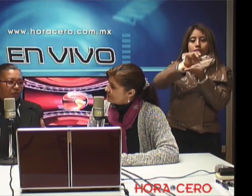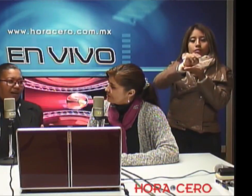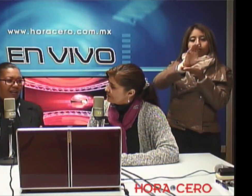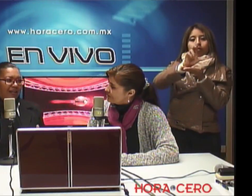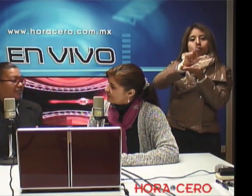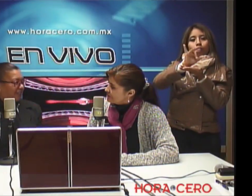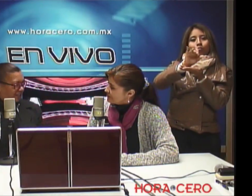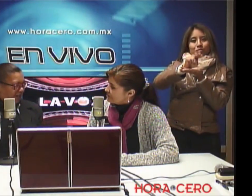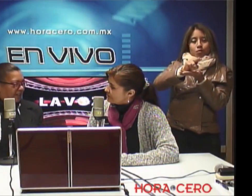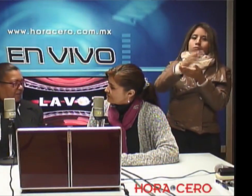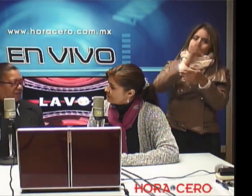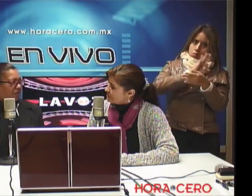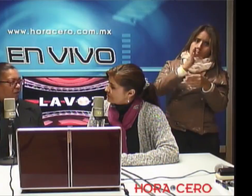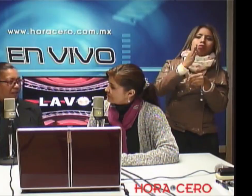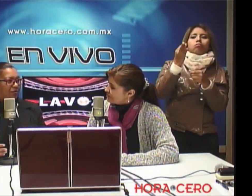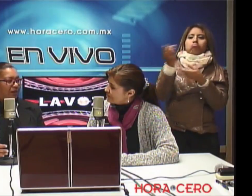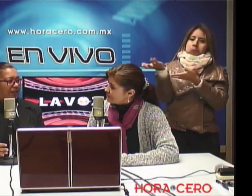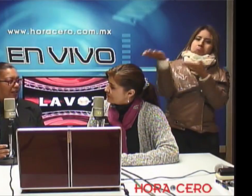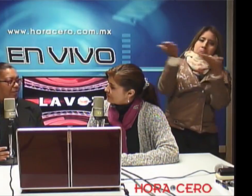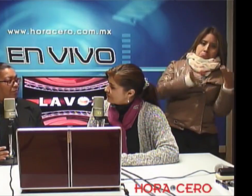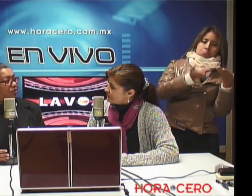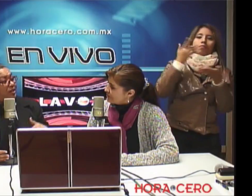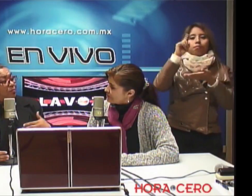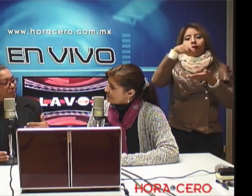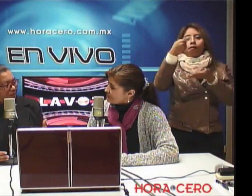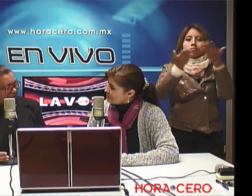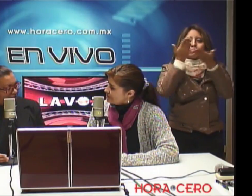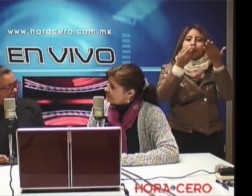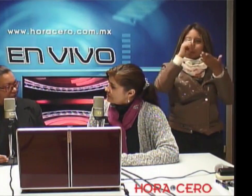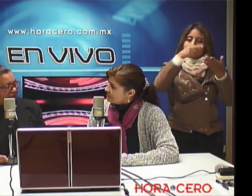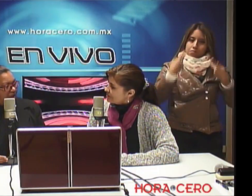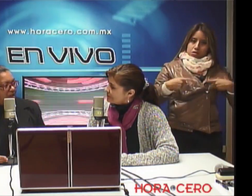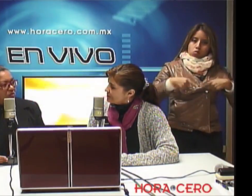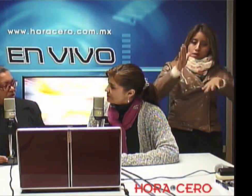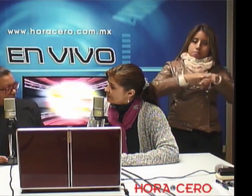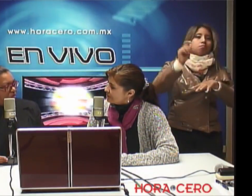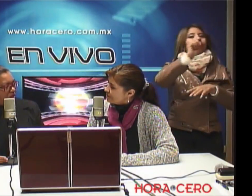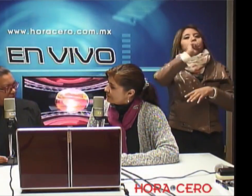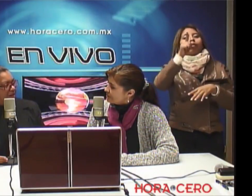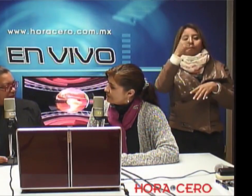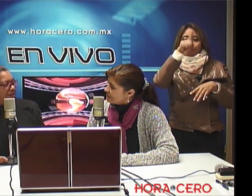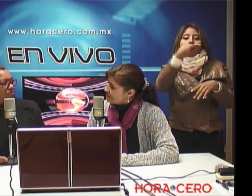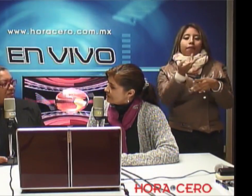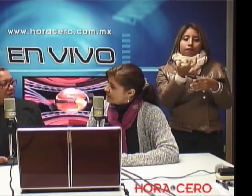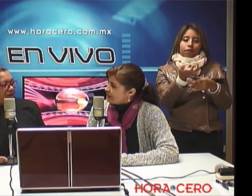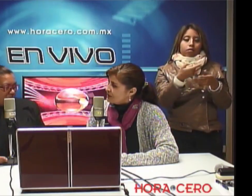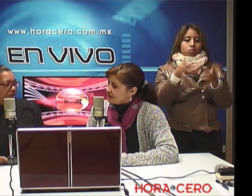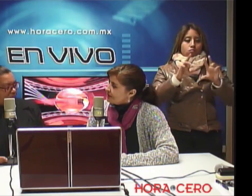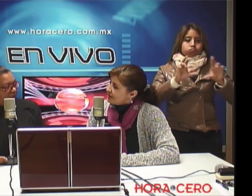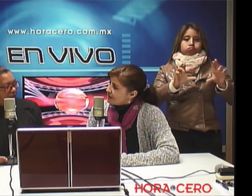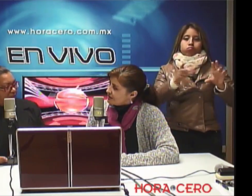tomar estas alternativas educativas para tener más personas preparadas y que sus estudios están avalados.